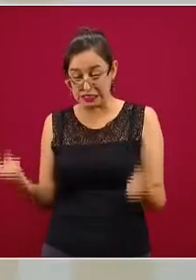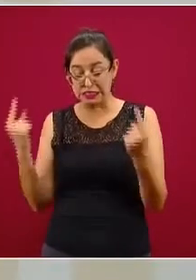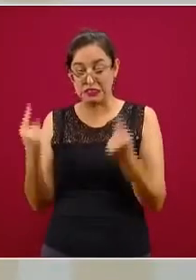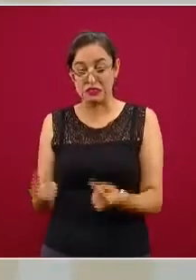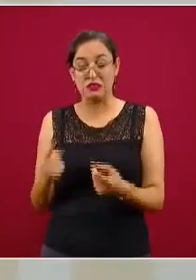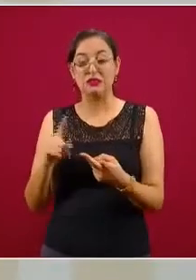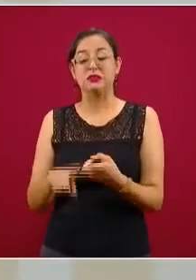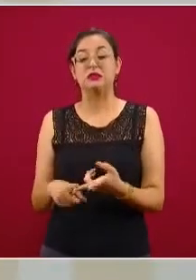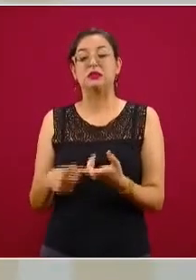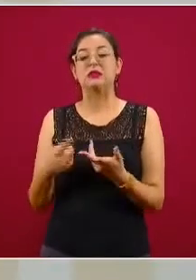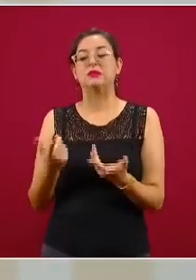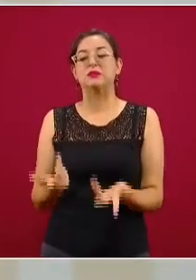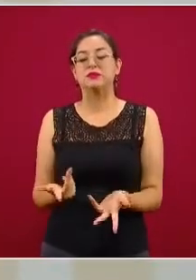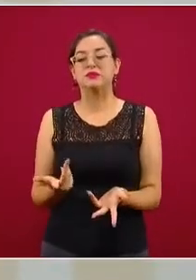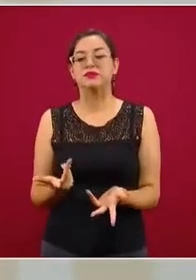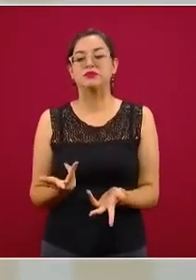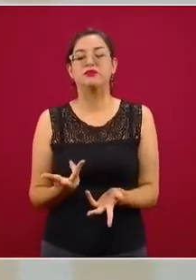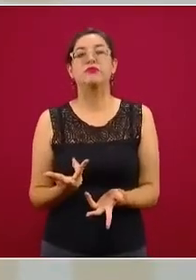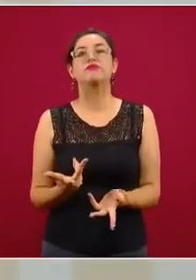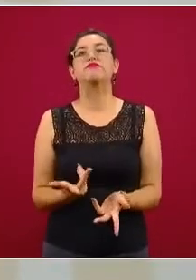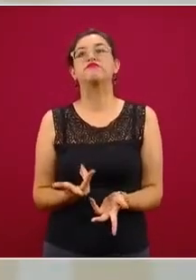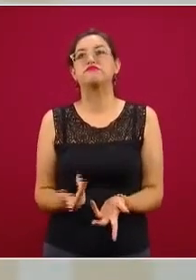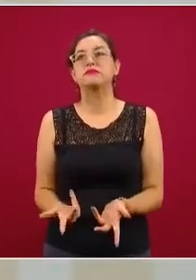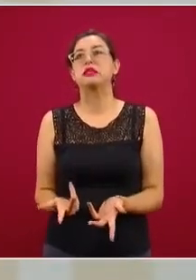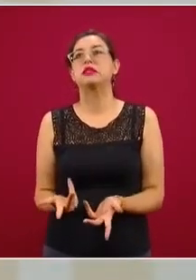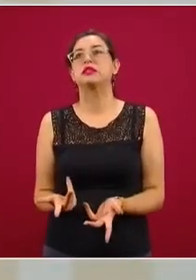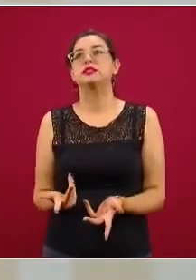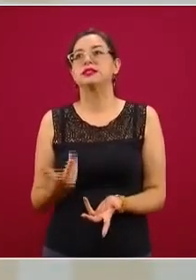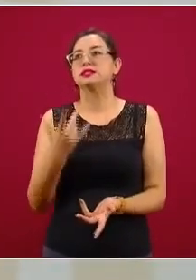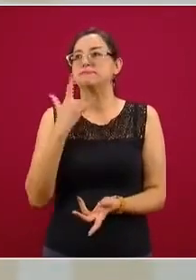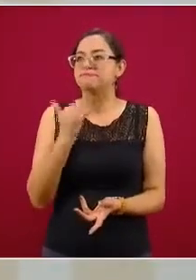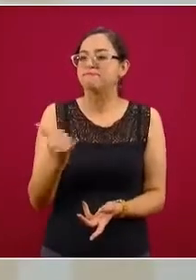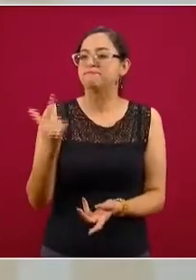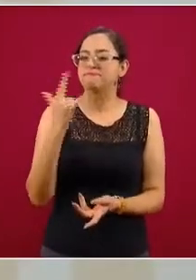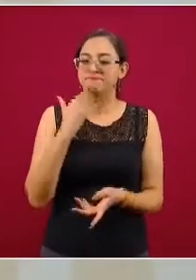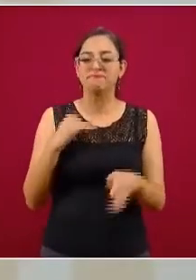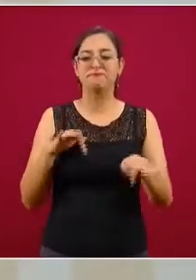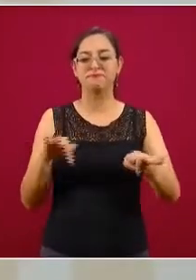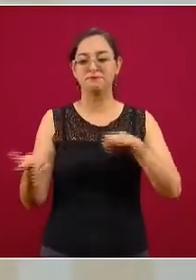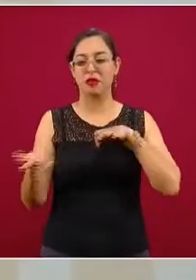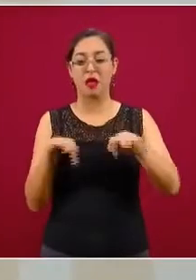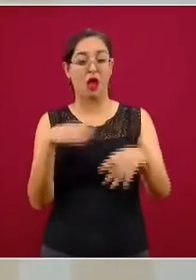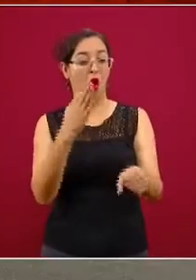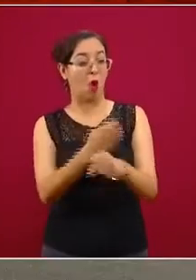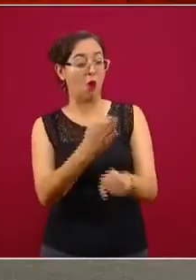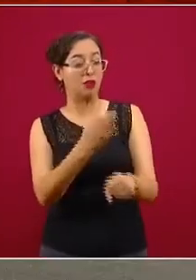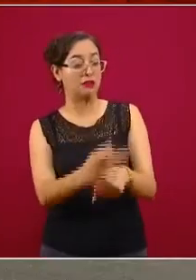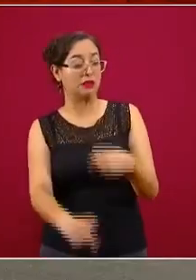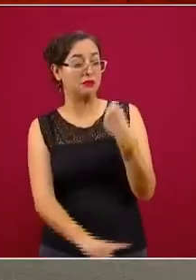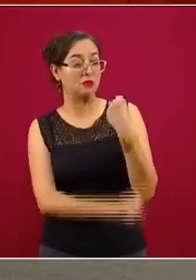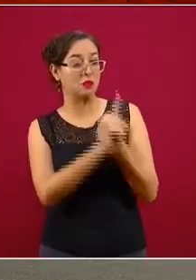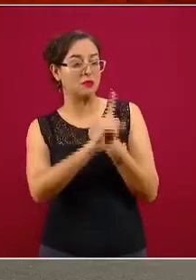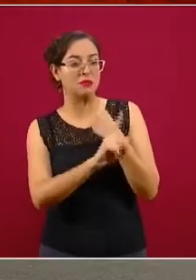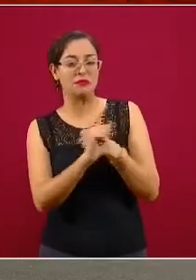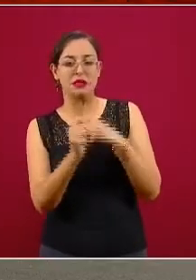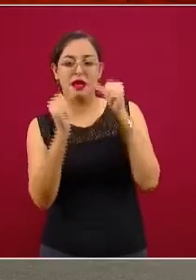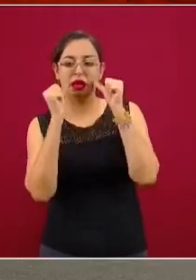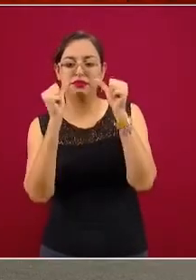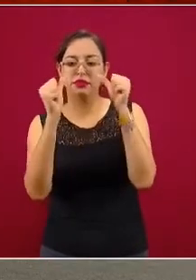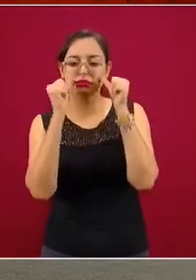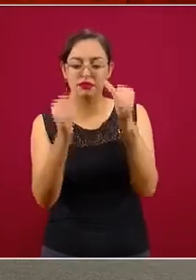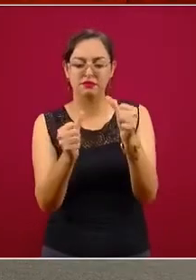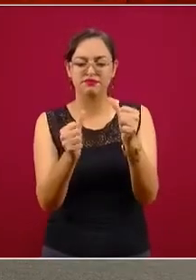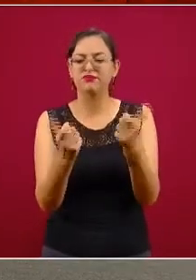infantiles que hemos estado trabajando para salir ante esta contingencia, como apoyando con